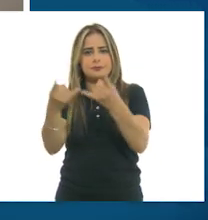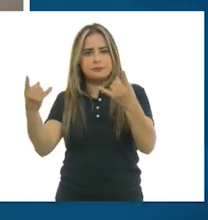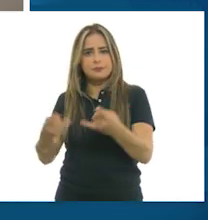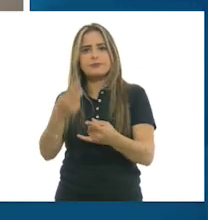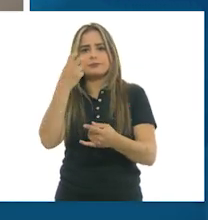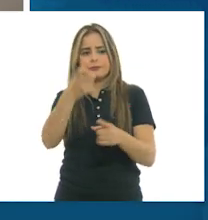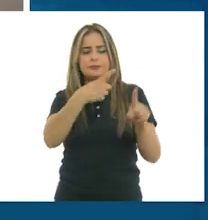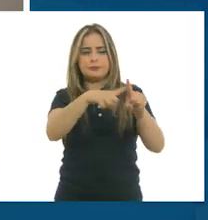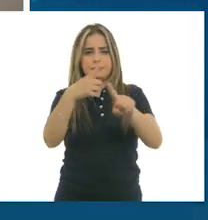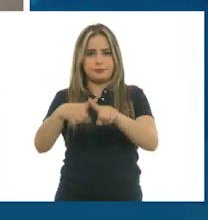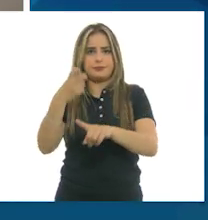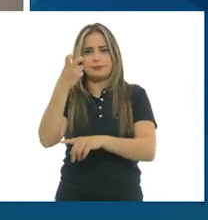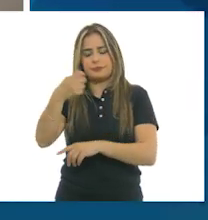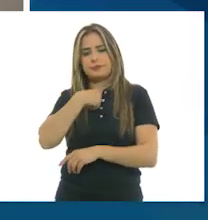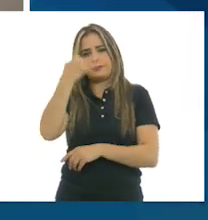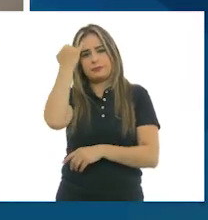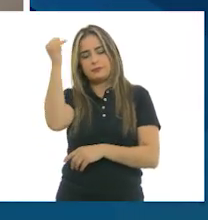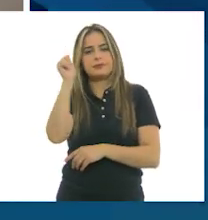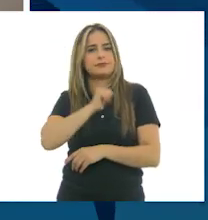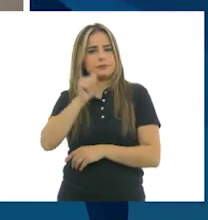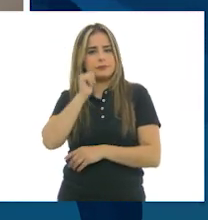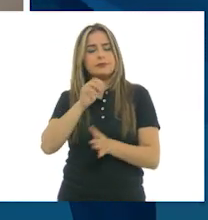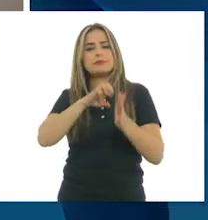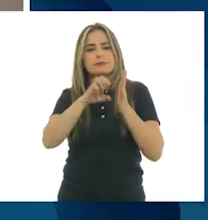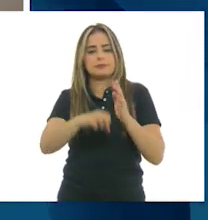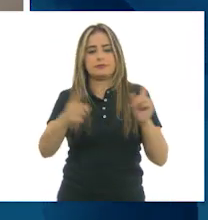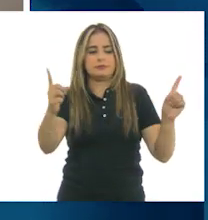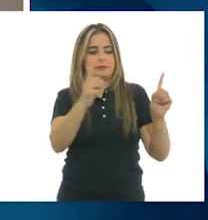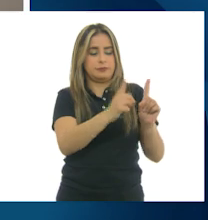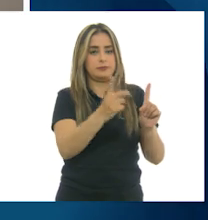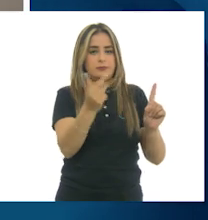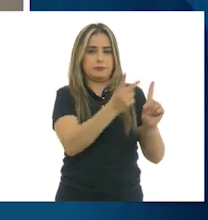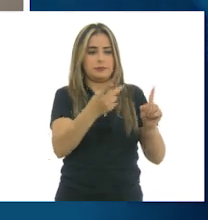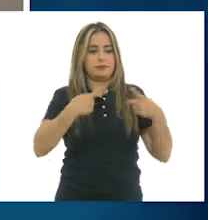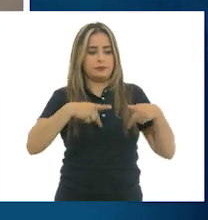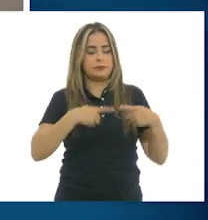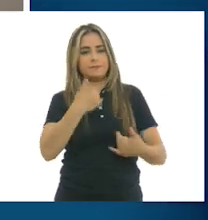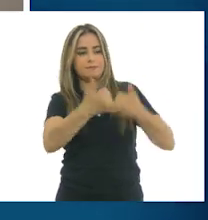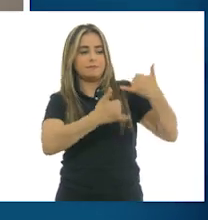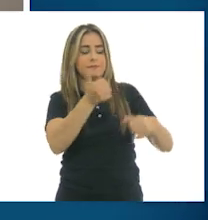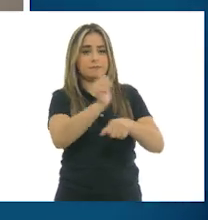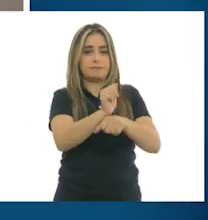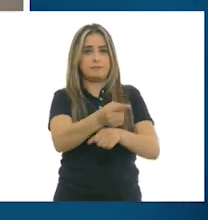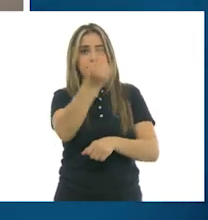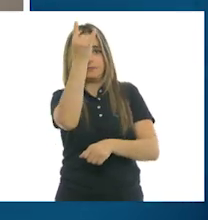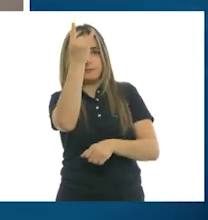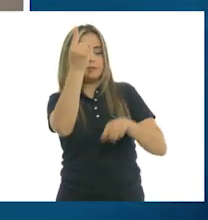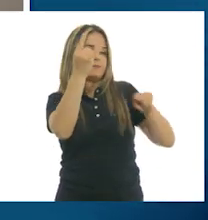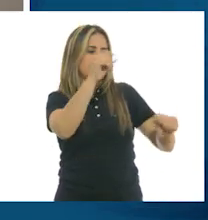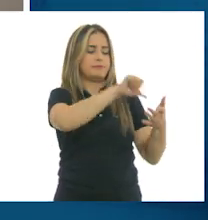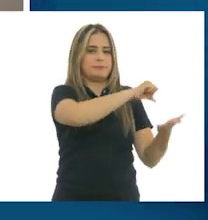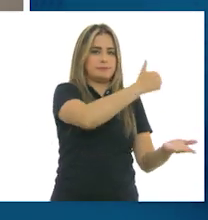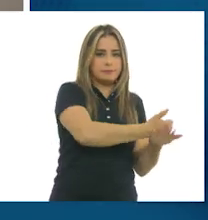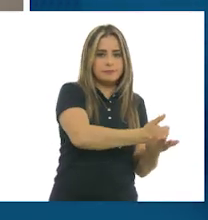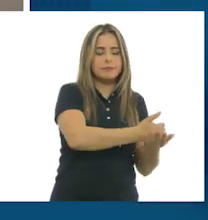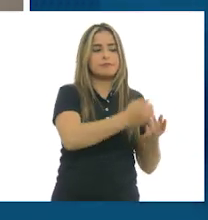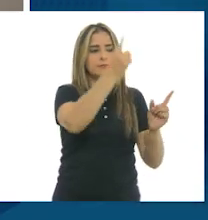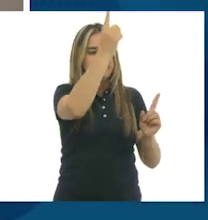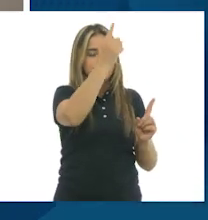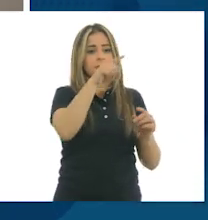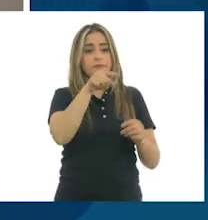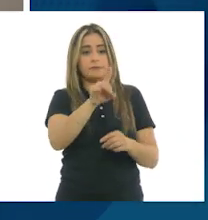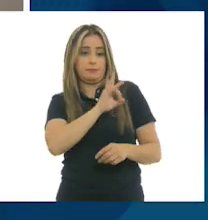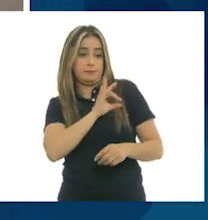ejemplo, si tengo dos personajes jugando en una escena, busco que si uno es muy alto, tal vez el otro es bajito. Si uno es